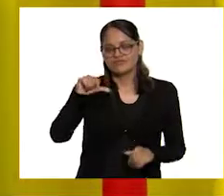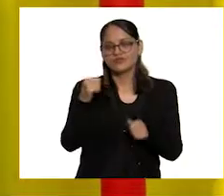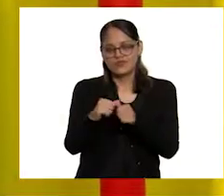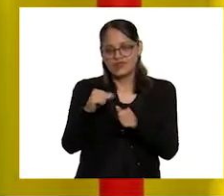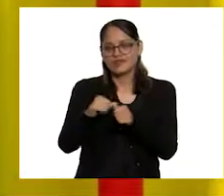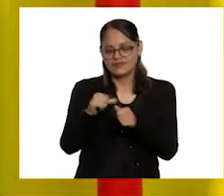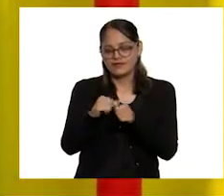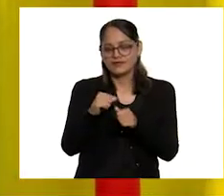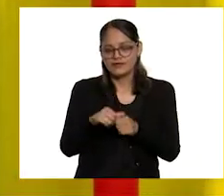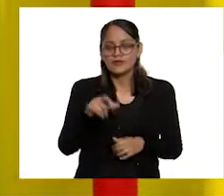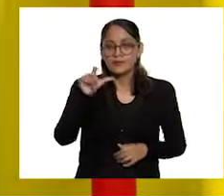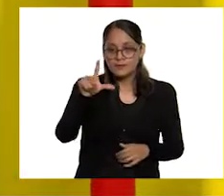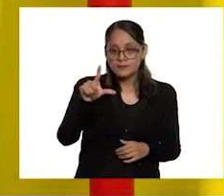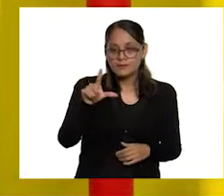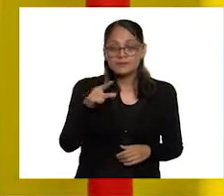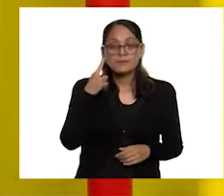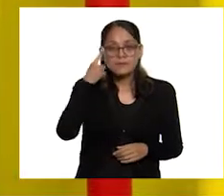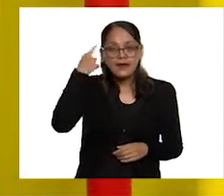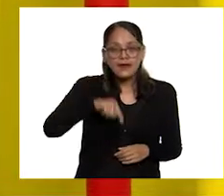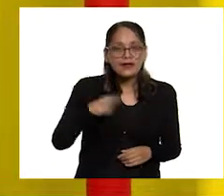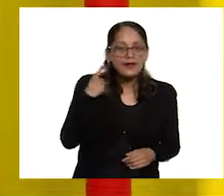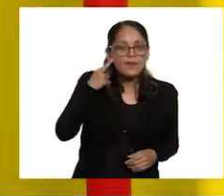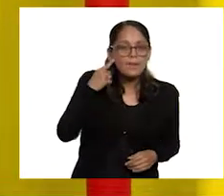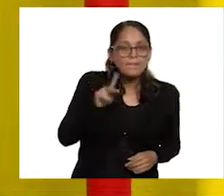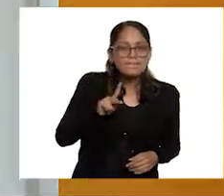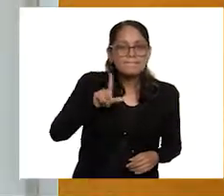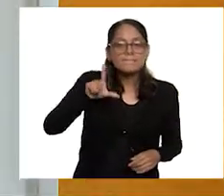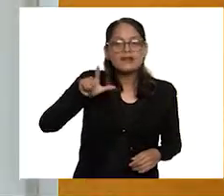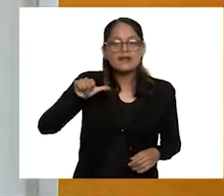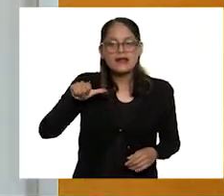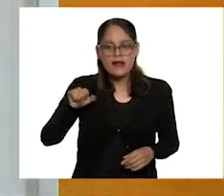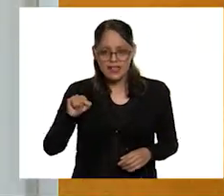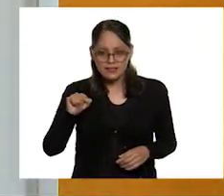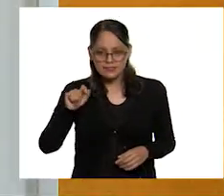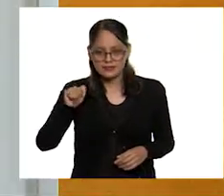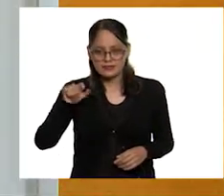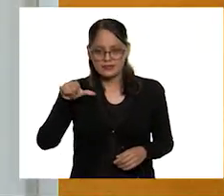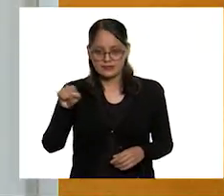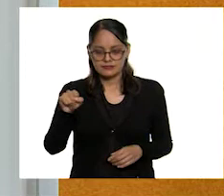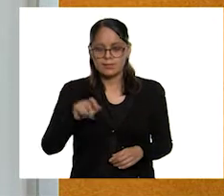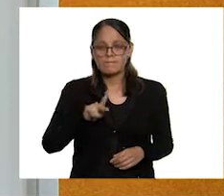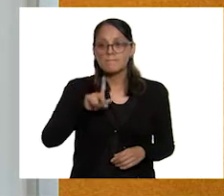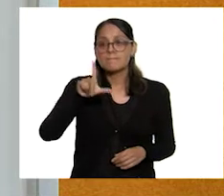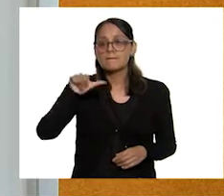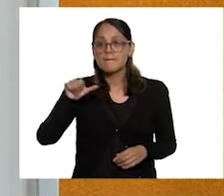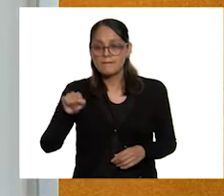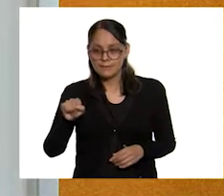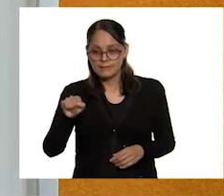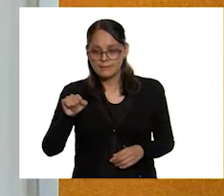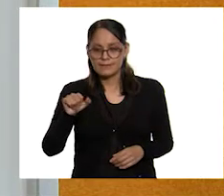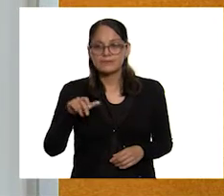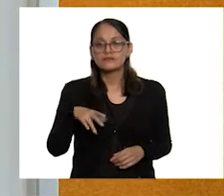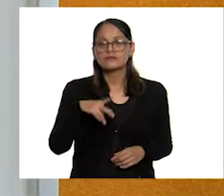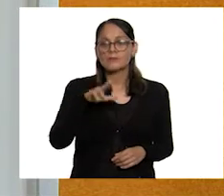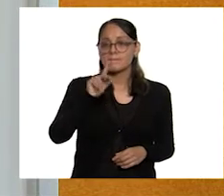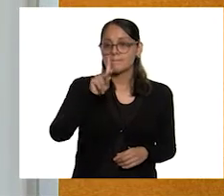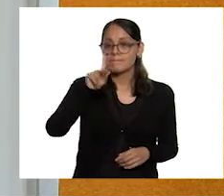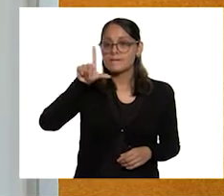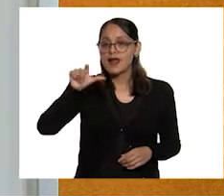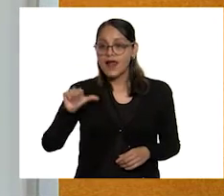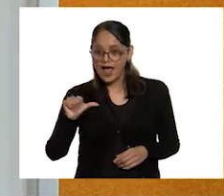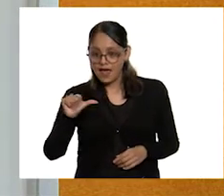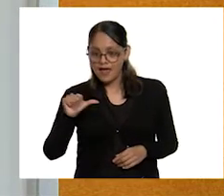Para que entonces se escuche plantas. Bueno. Es L. Se escriba y se escuche. Pl, pla,